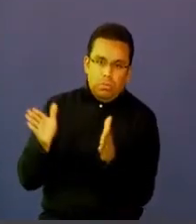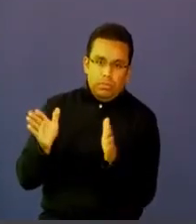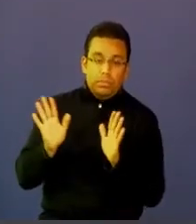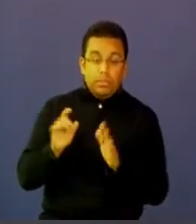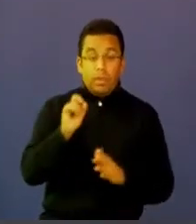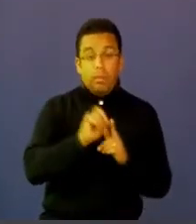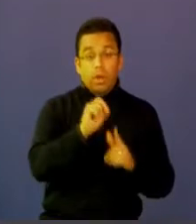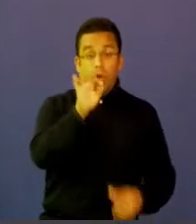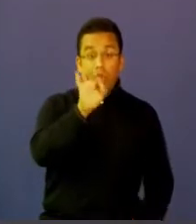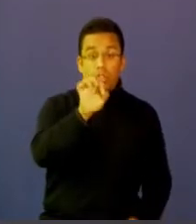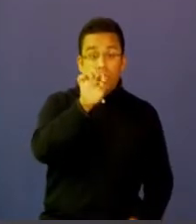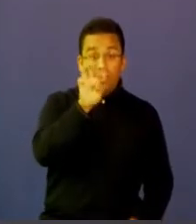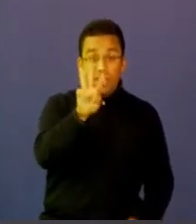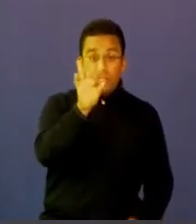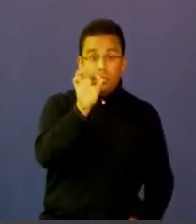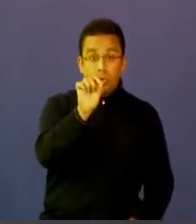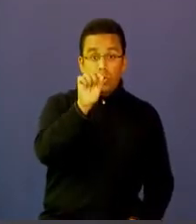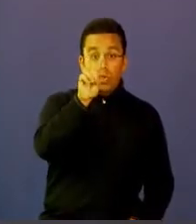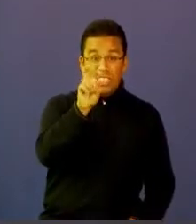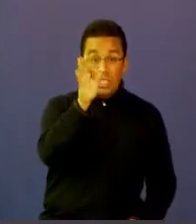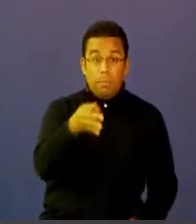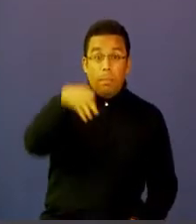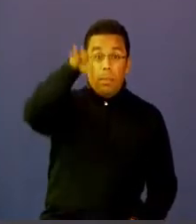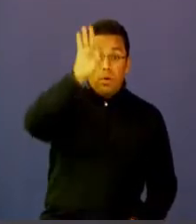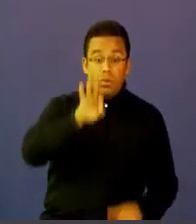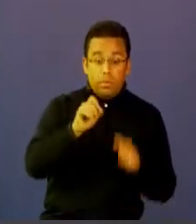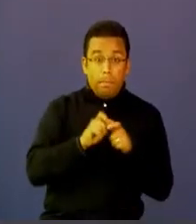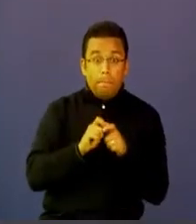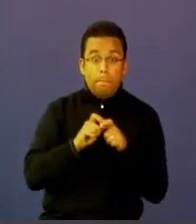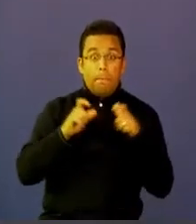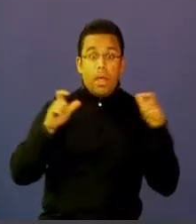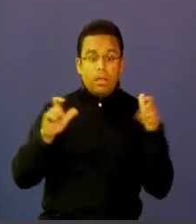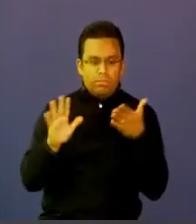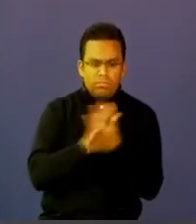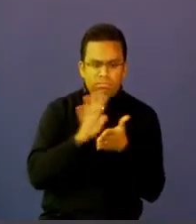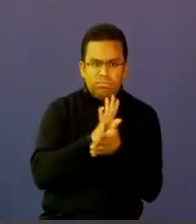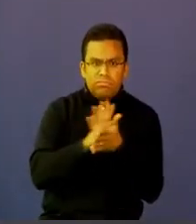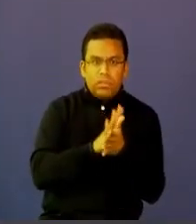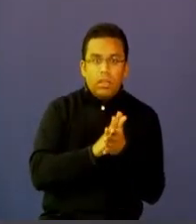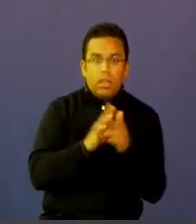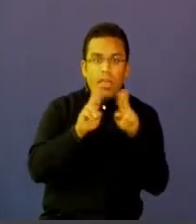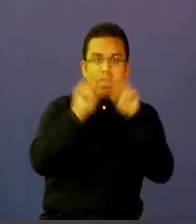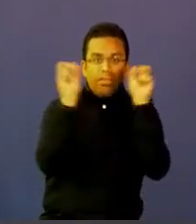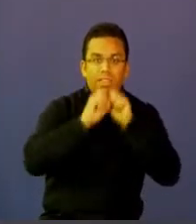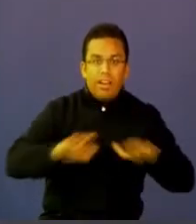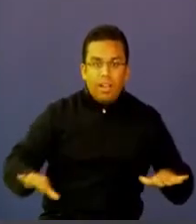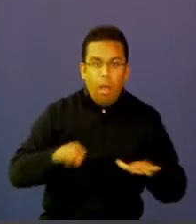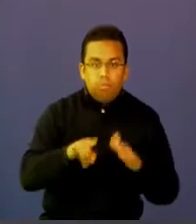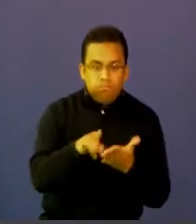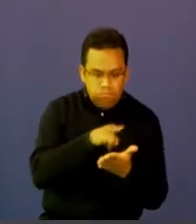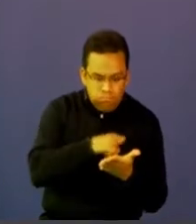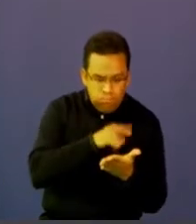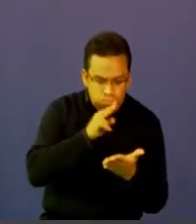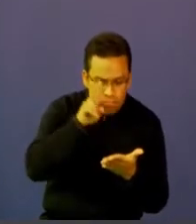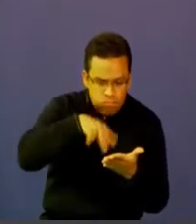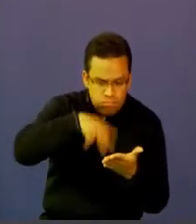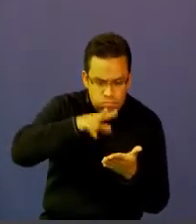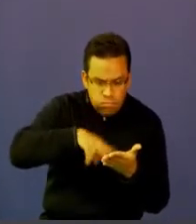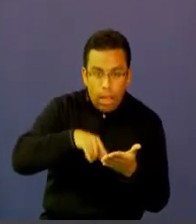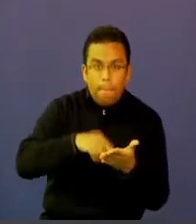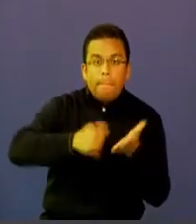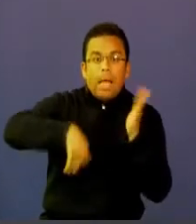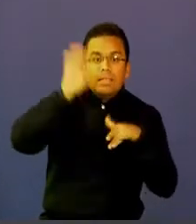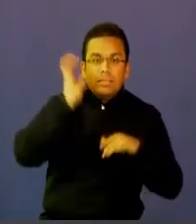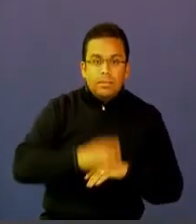.7% ha crecido el consumo de información a través de la internet. ¿Pero qué ha generado esto?